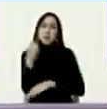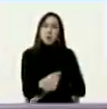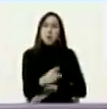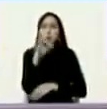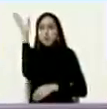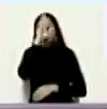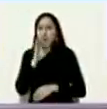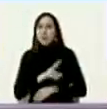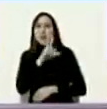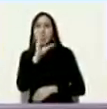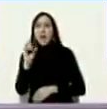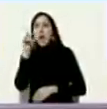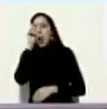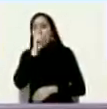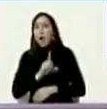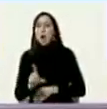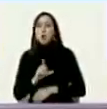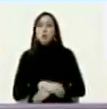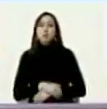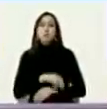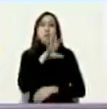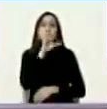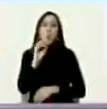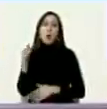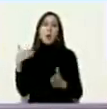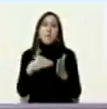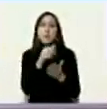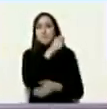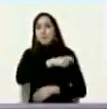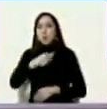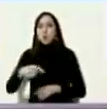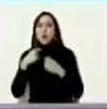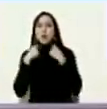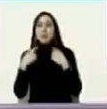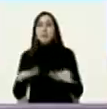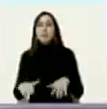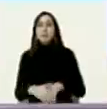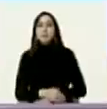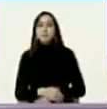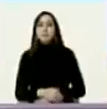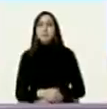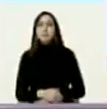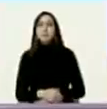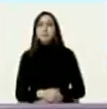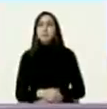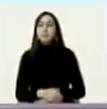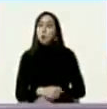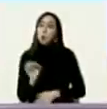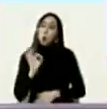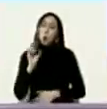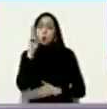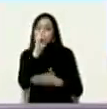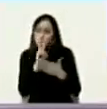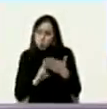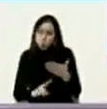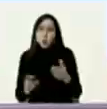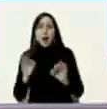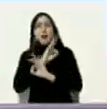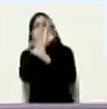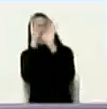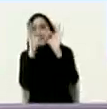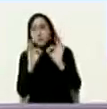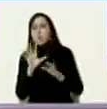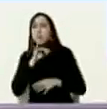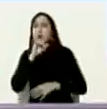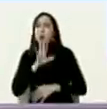50 mil desaparecidos si estudias el modelo que le aplicaron al